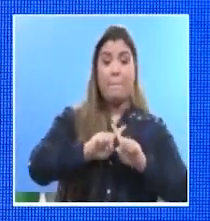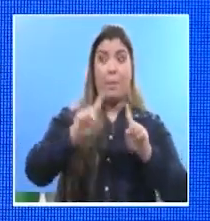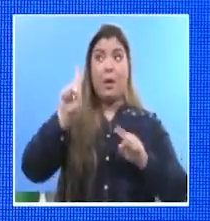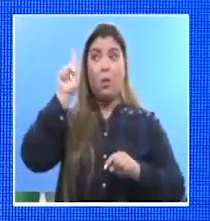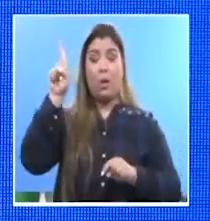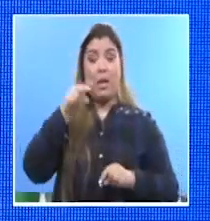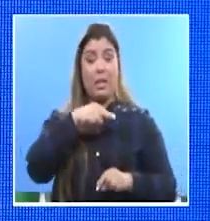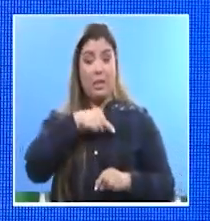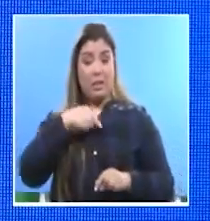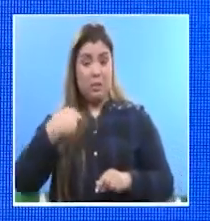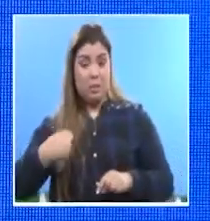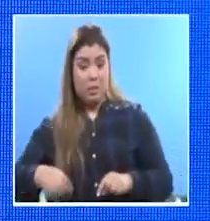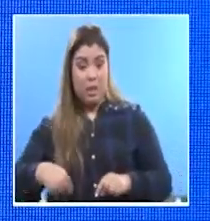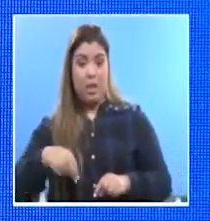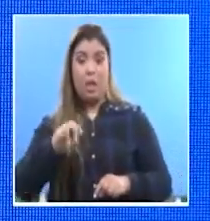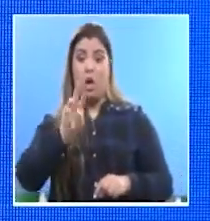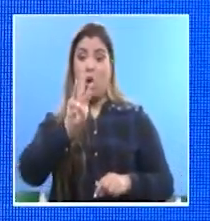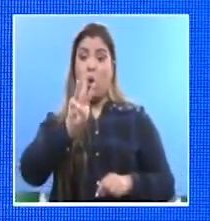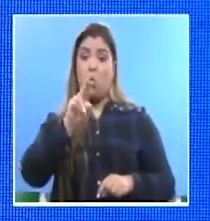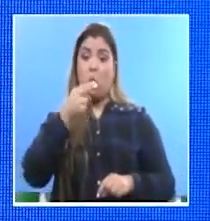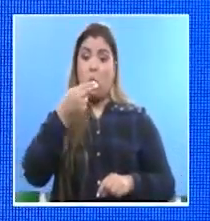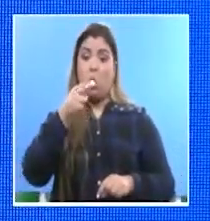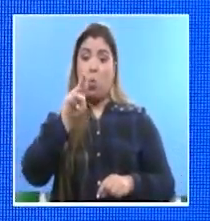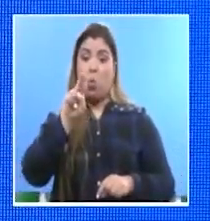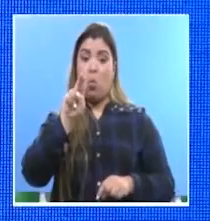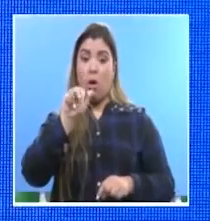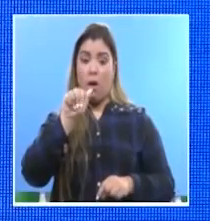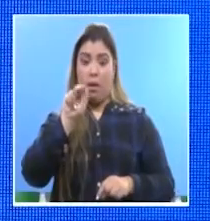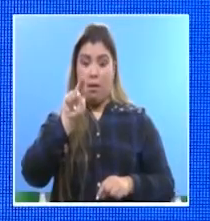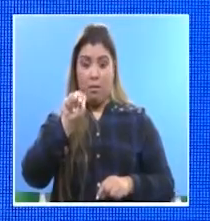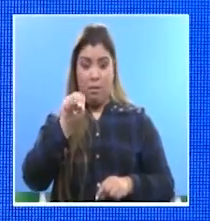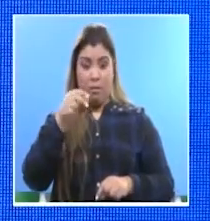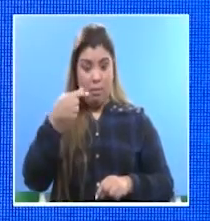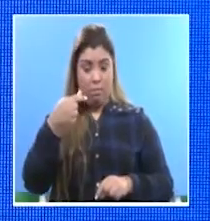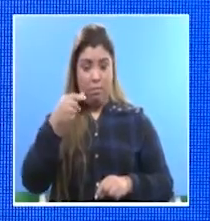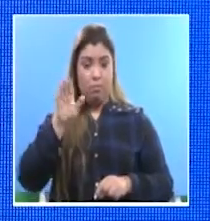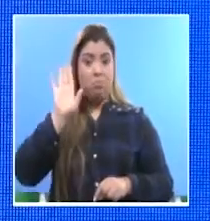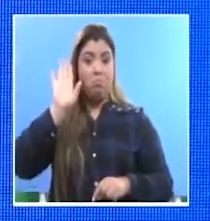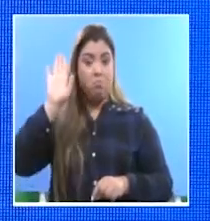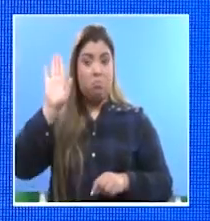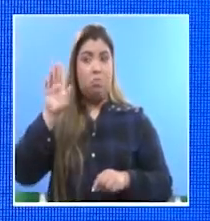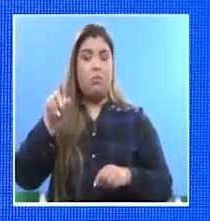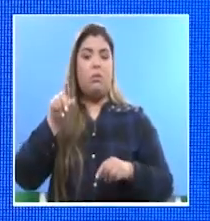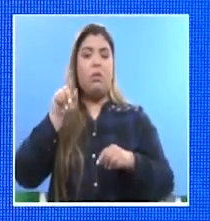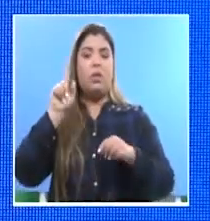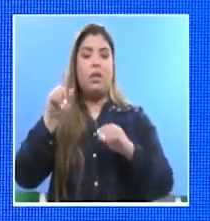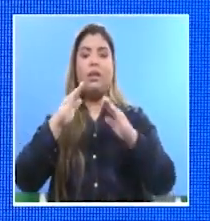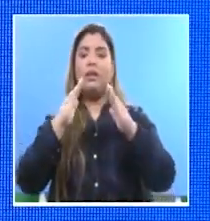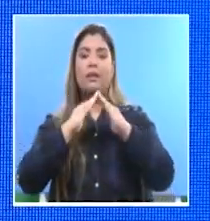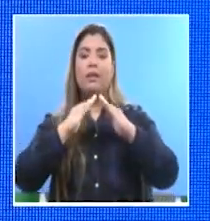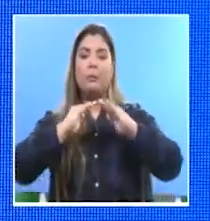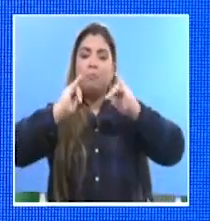en China, la cuarentena fue la medida que permitió